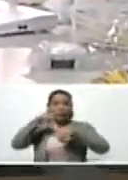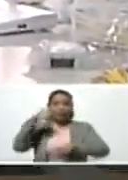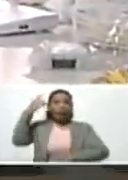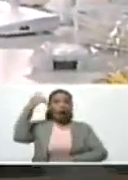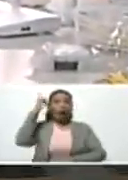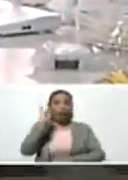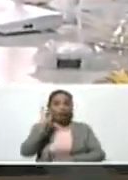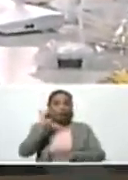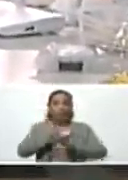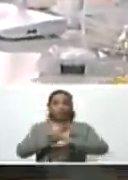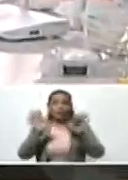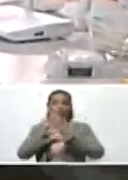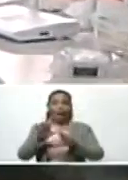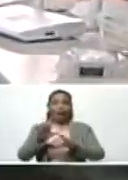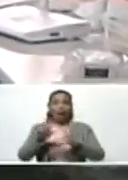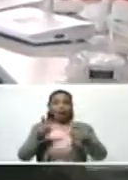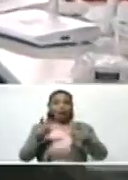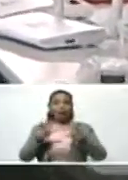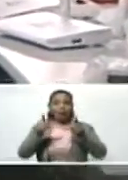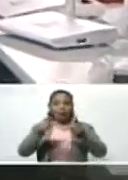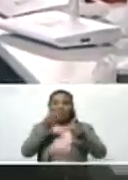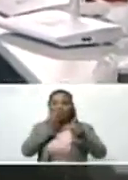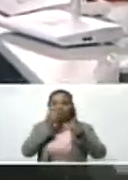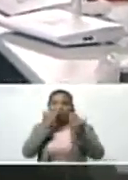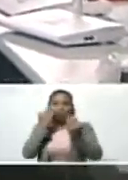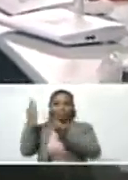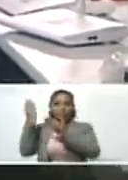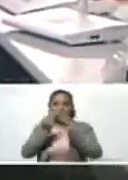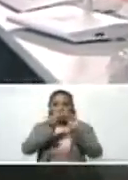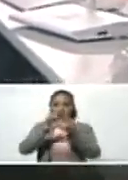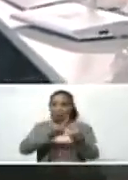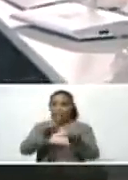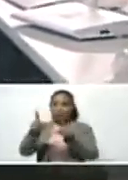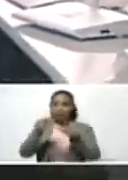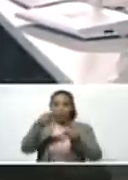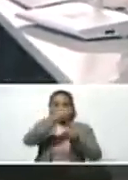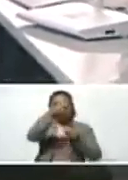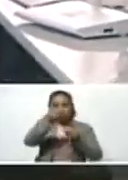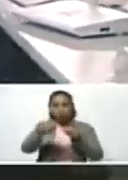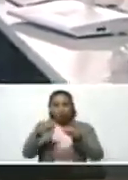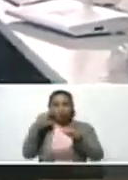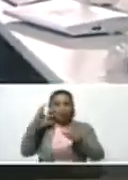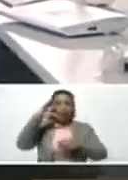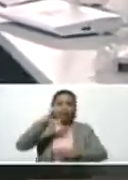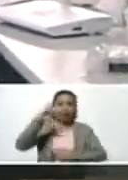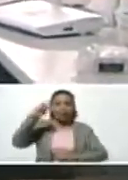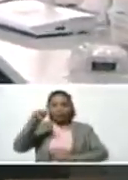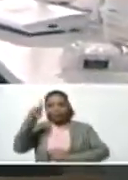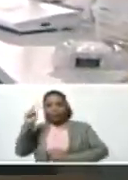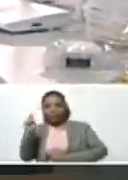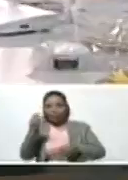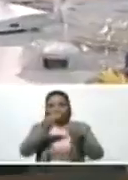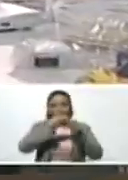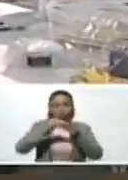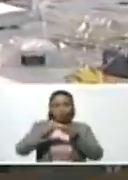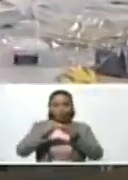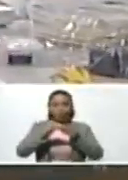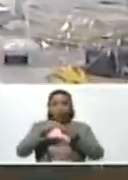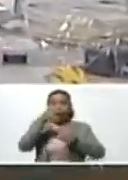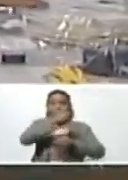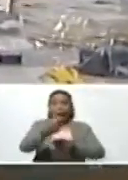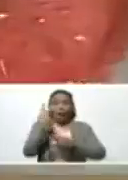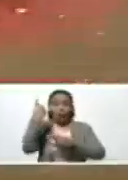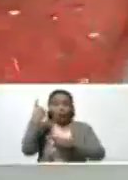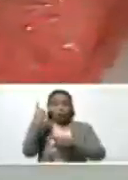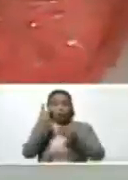ya la tarjeta ensamblada en la línea de SMT. Y estos son cada uno